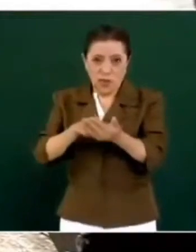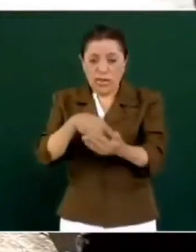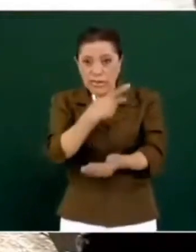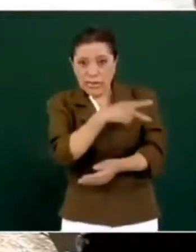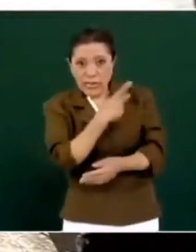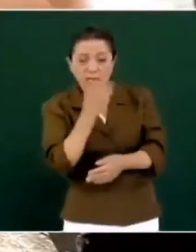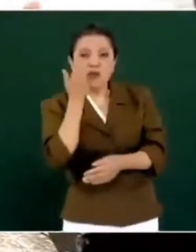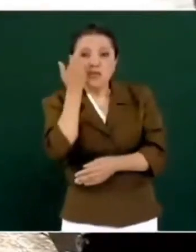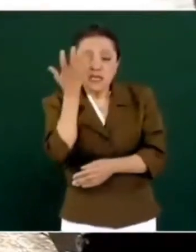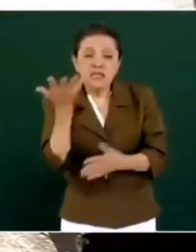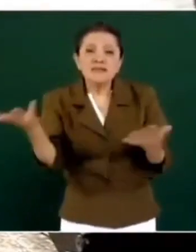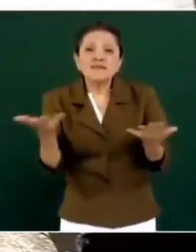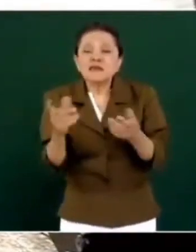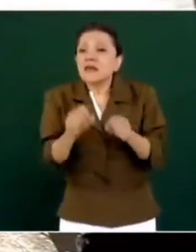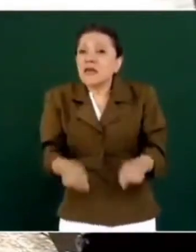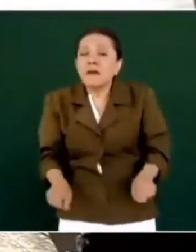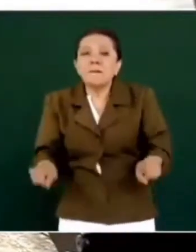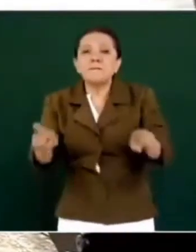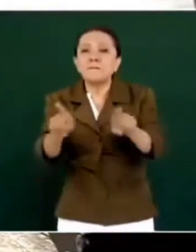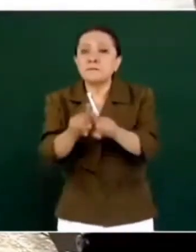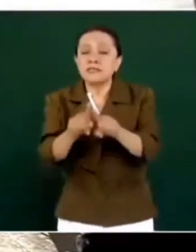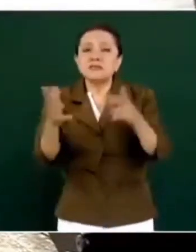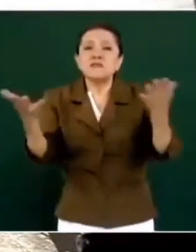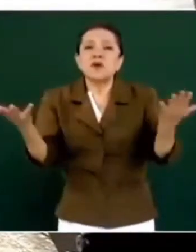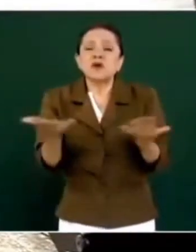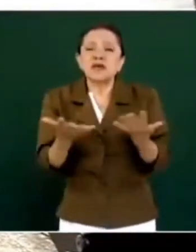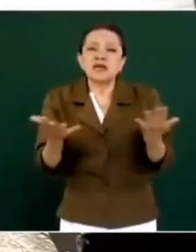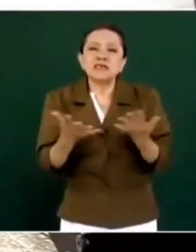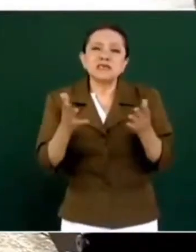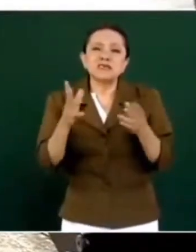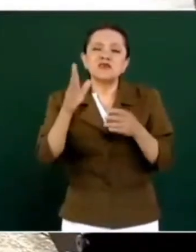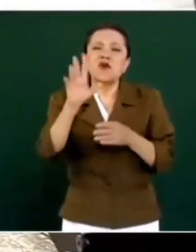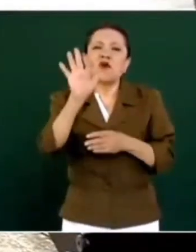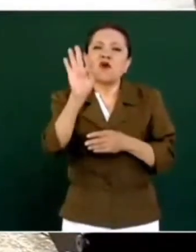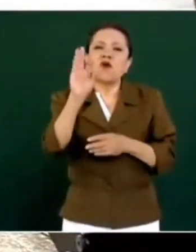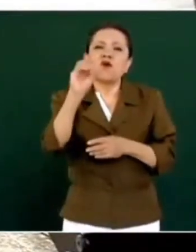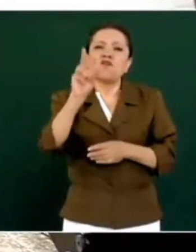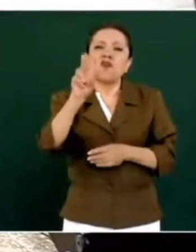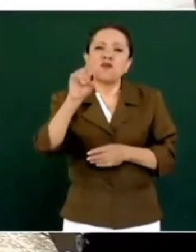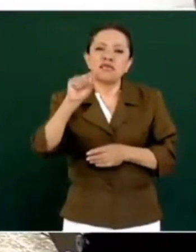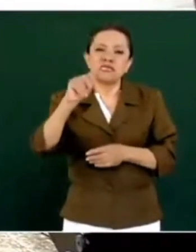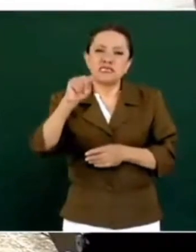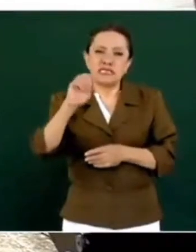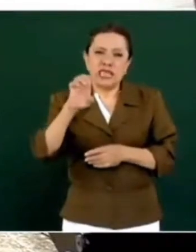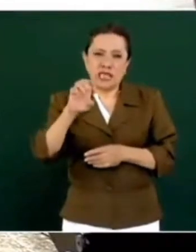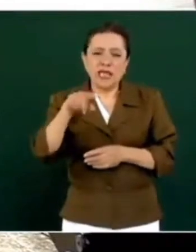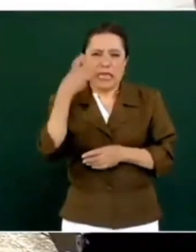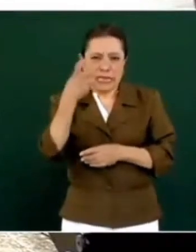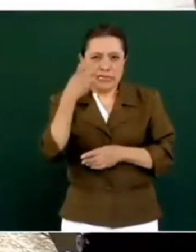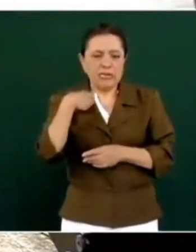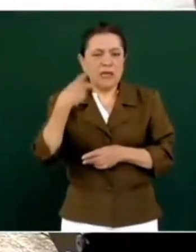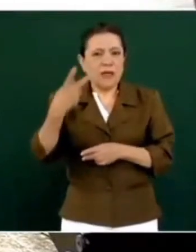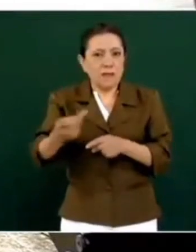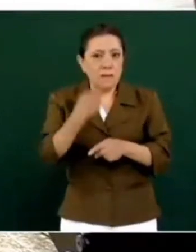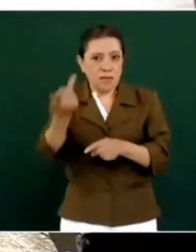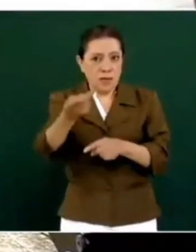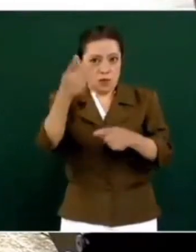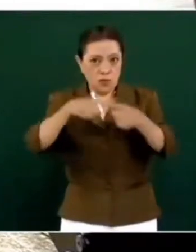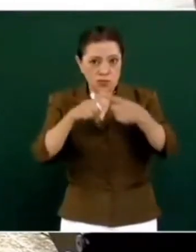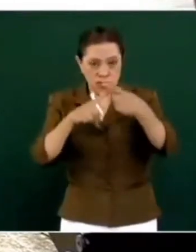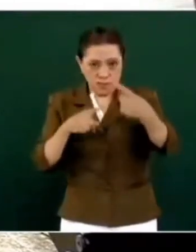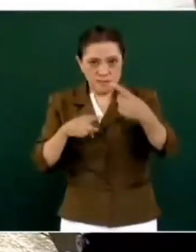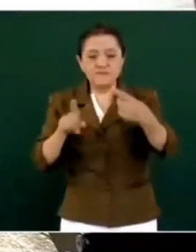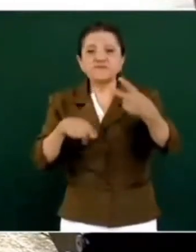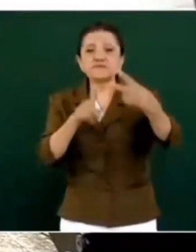ellos quieren que se haga lo mismo, lo mismo que se hizo en el Foviste, esa es mi primera pregunta, la segunda es el